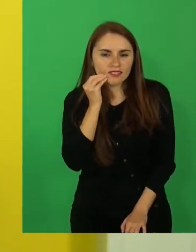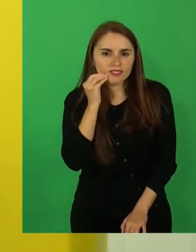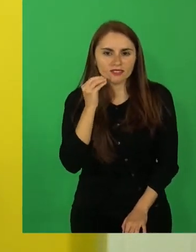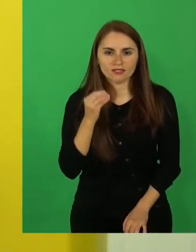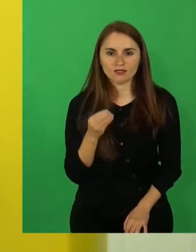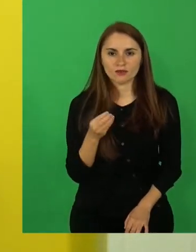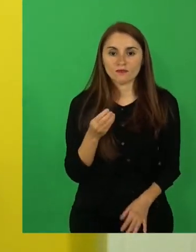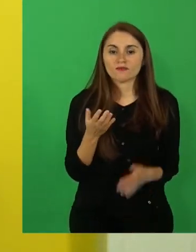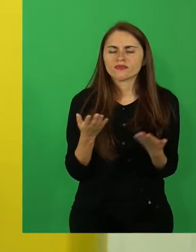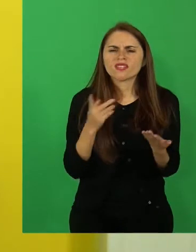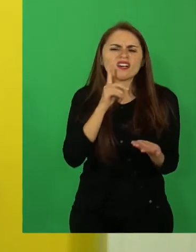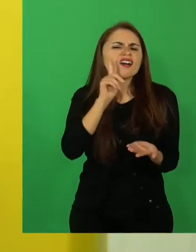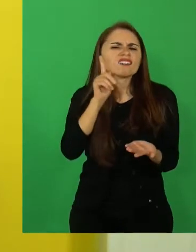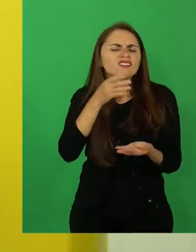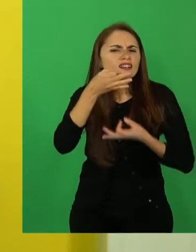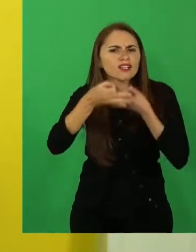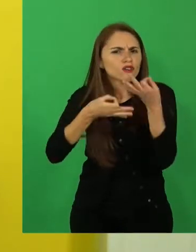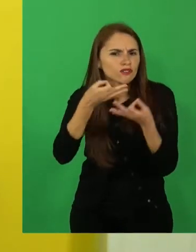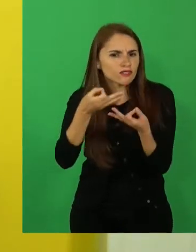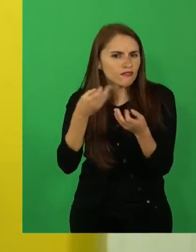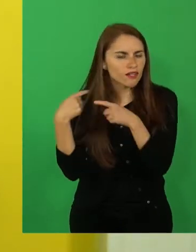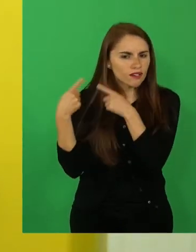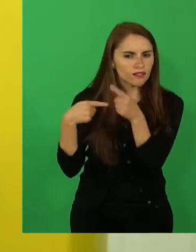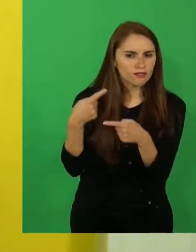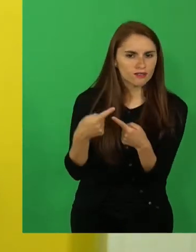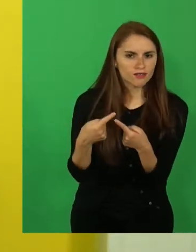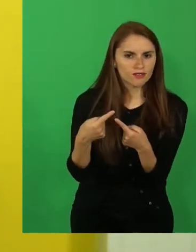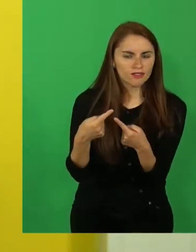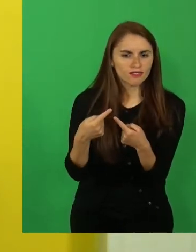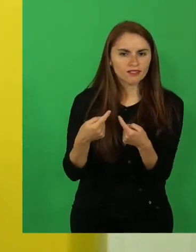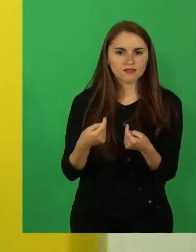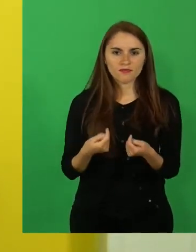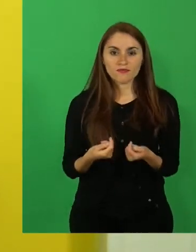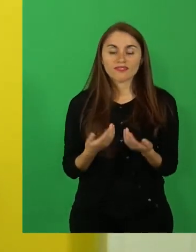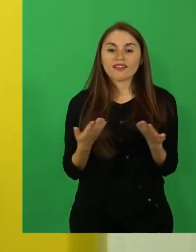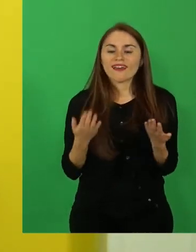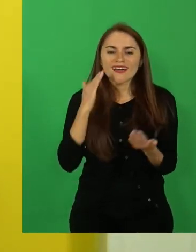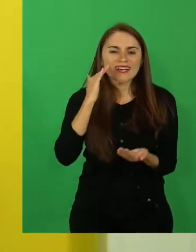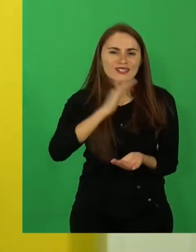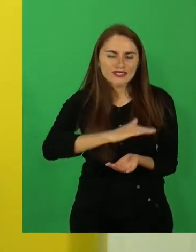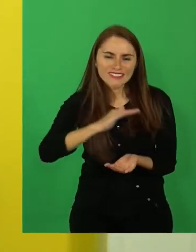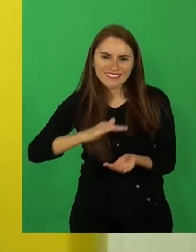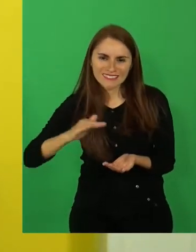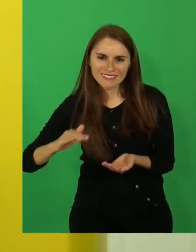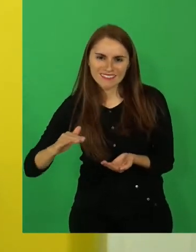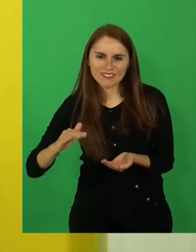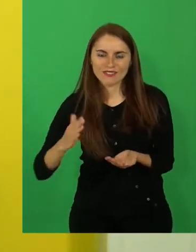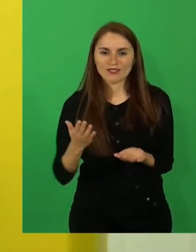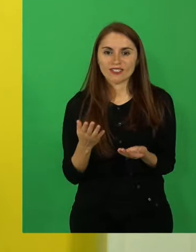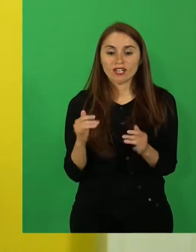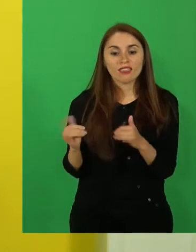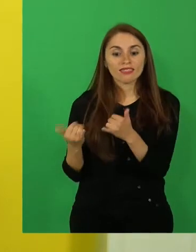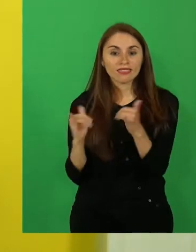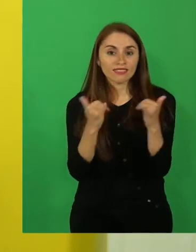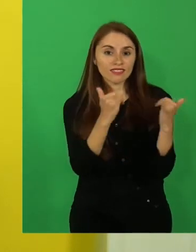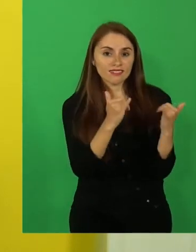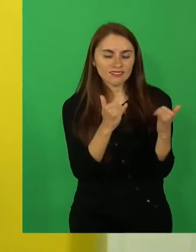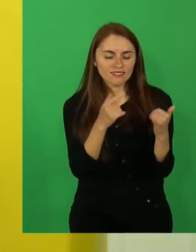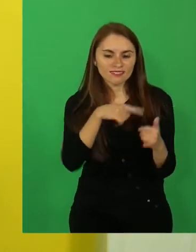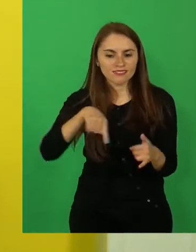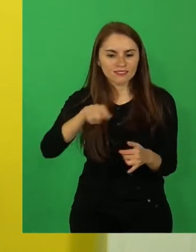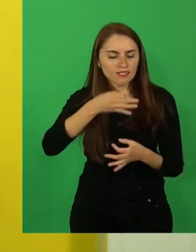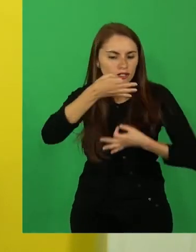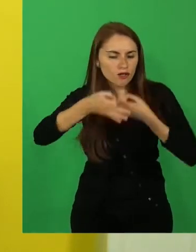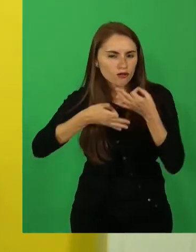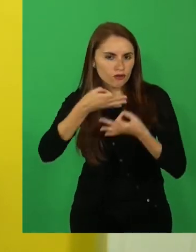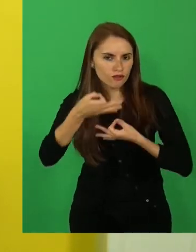¿Y a quiénes les contaban esta historia? A los niños. Los entretenían con estas